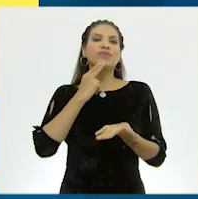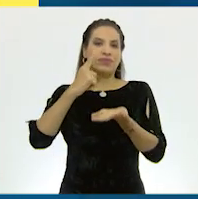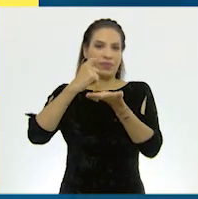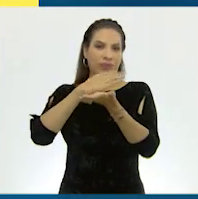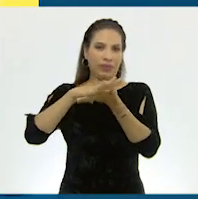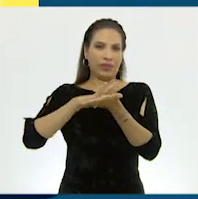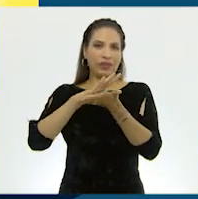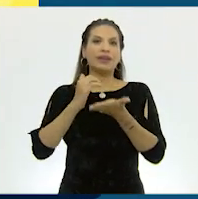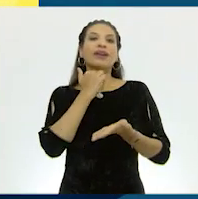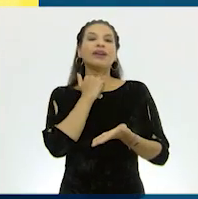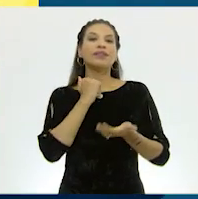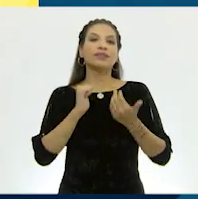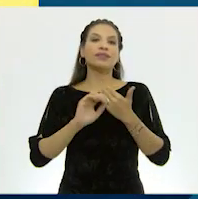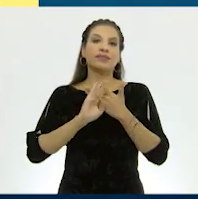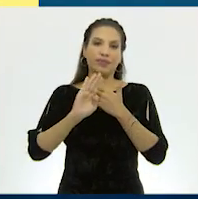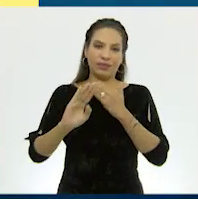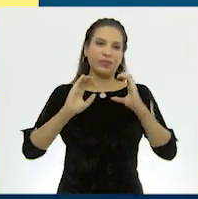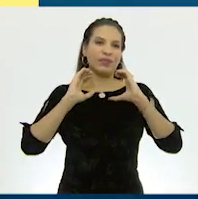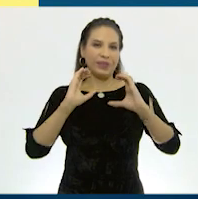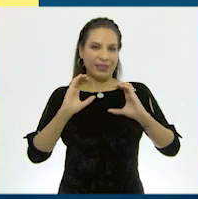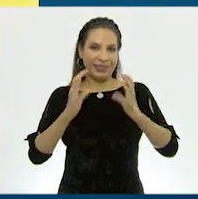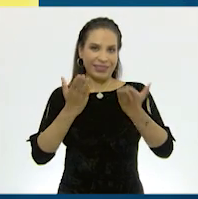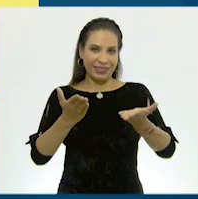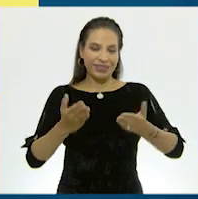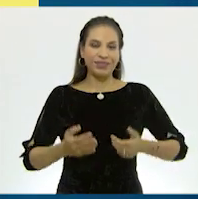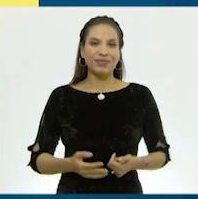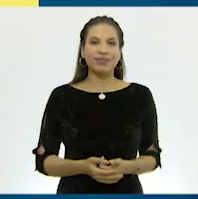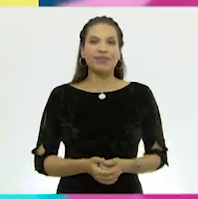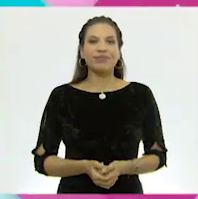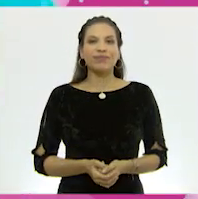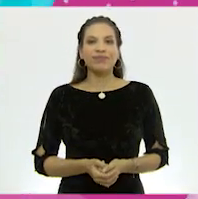usa desinfectantes a base de alcohol. ¡Cuídate!